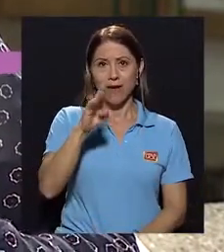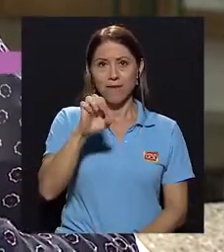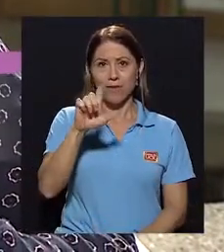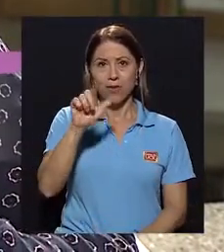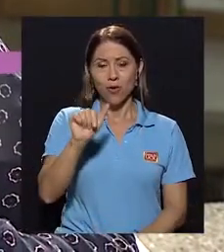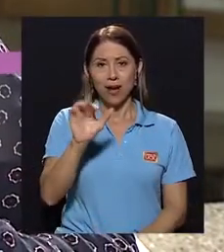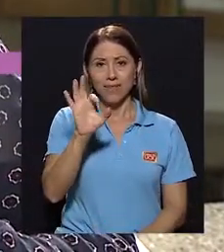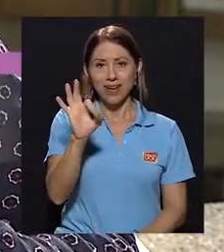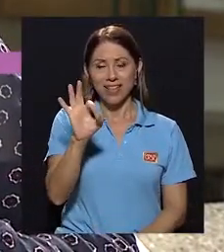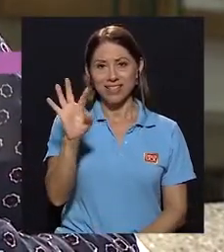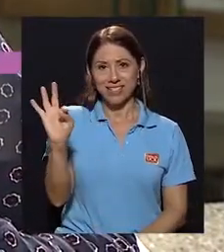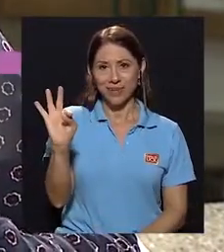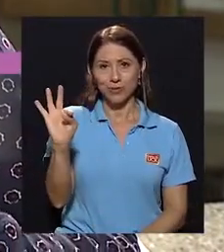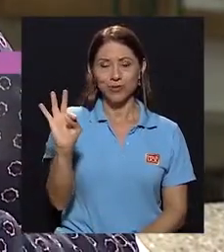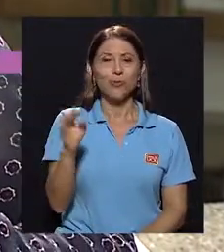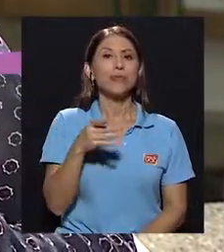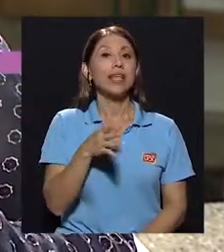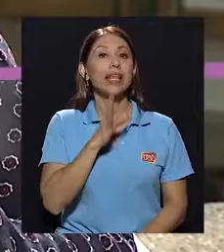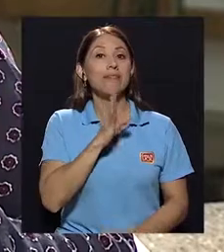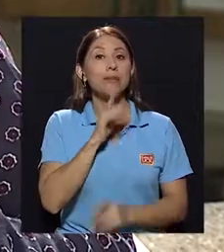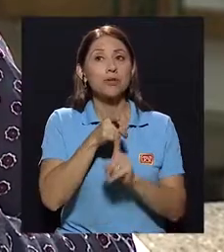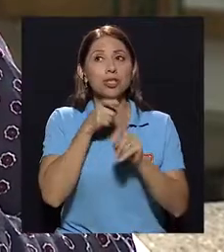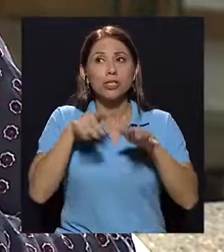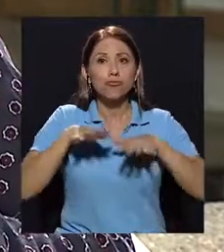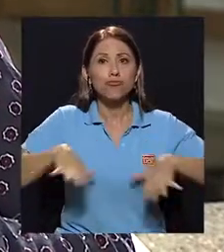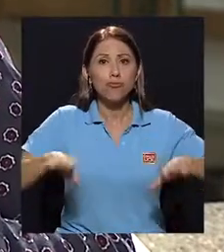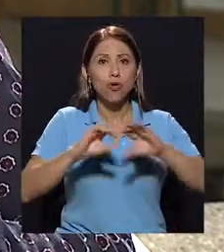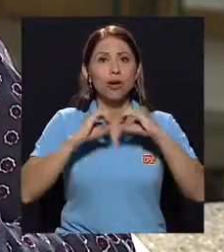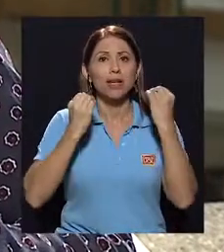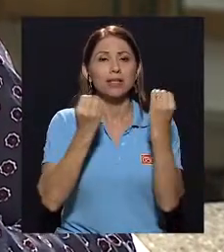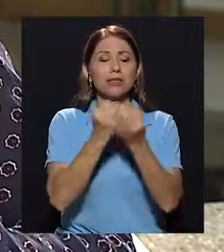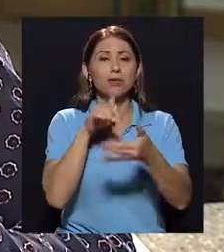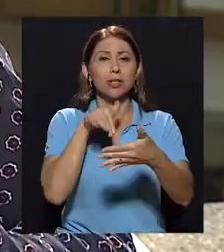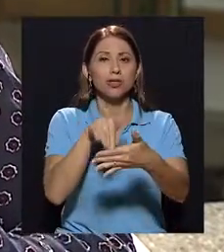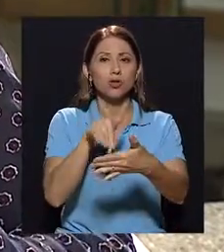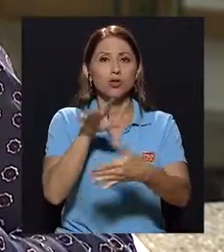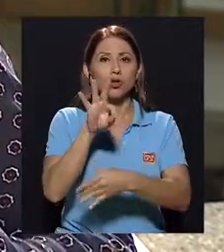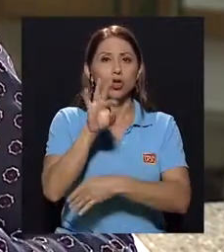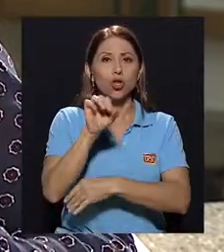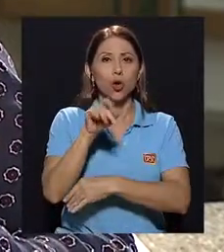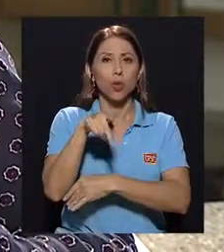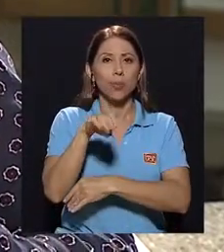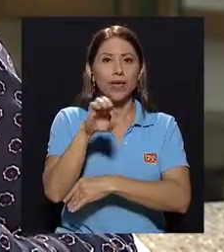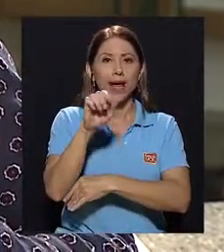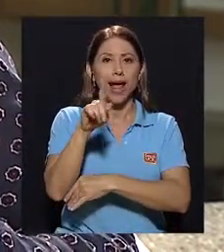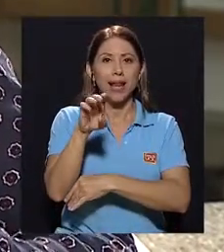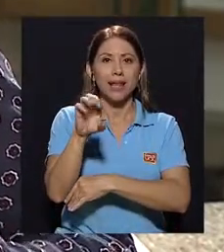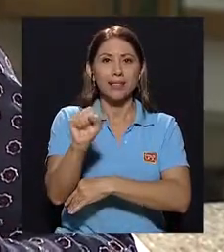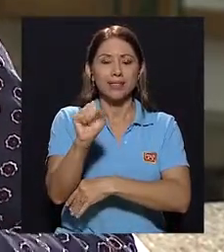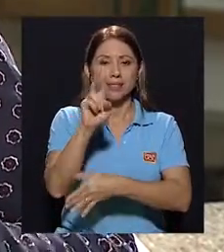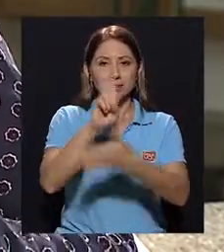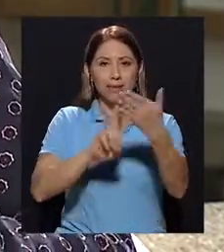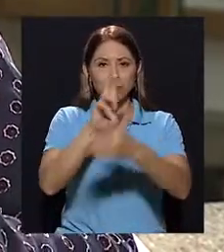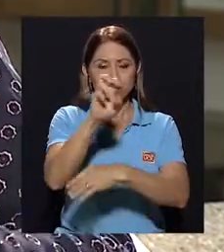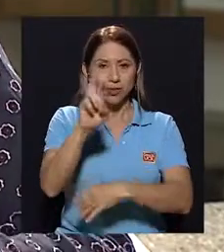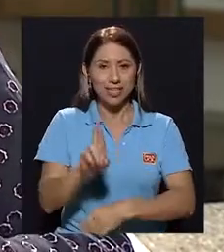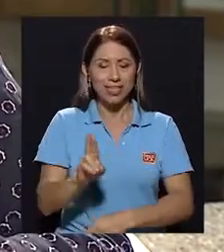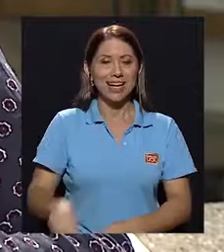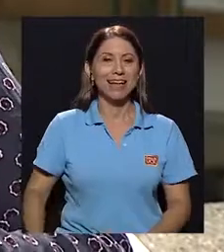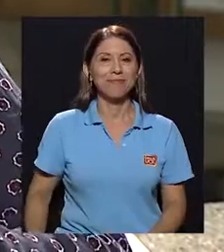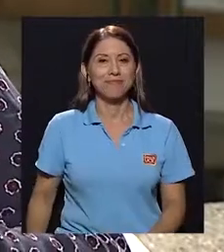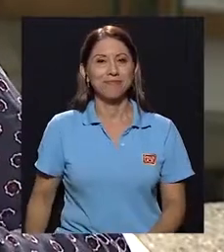Fabiola Fernández Trejos y le conversamos desde la Organización para Estudios Tropicales en la Universidad de Costa Rica.